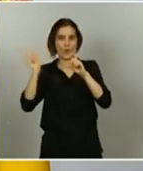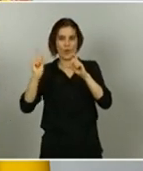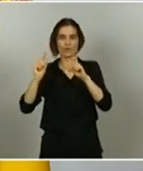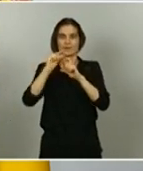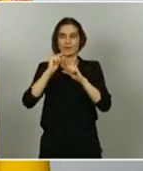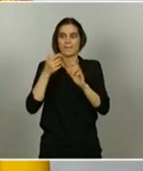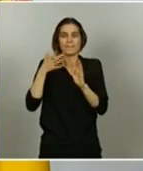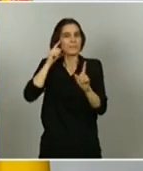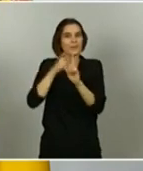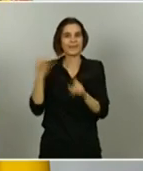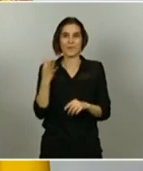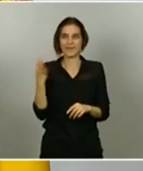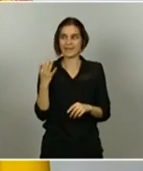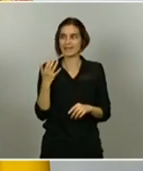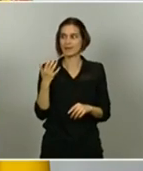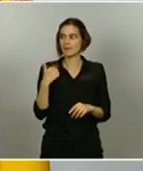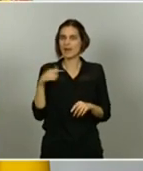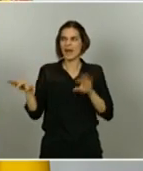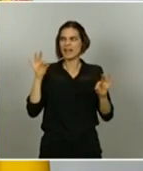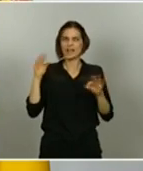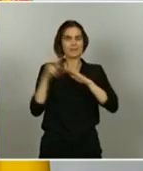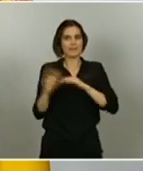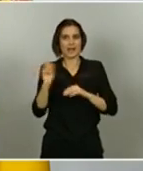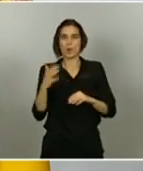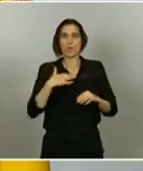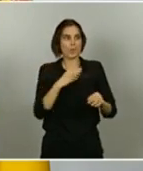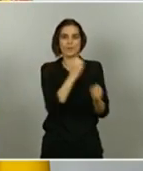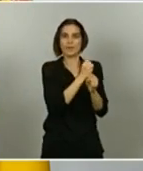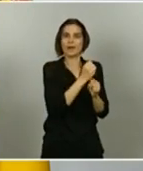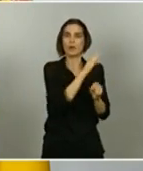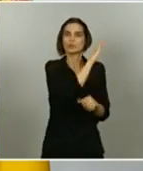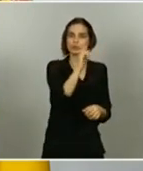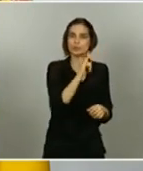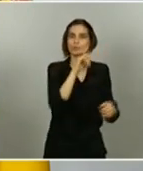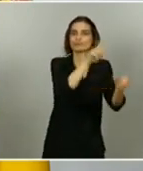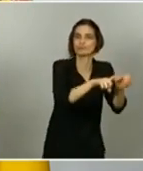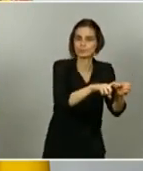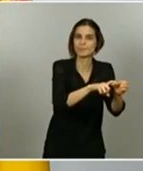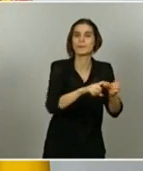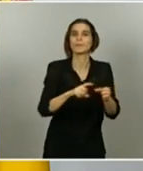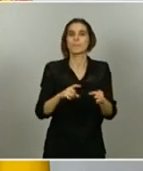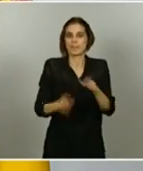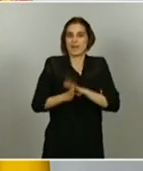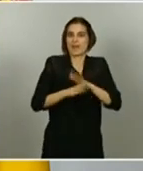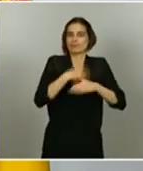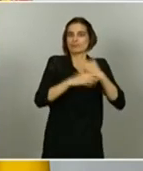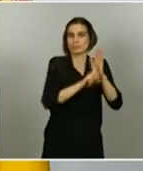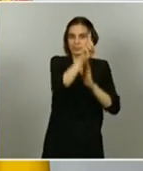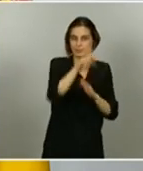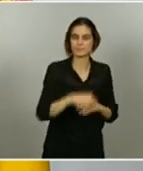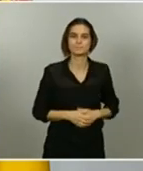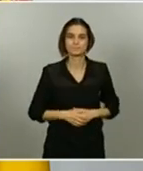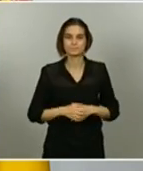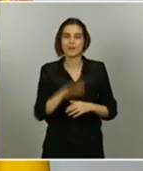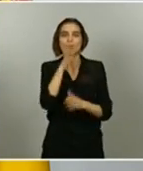desincentiva la economía informal. Les explico a continuación los requisitos necesarios para acceder al ingreso mínimo